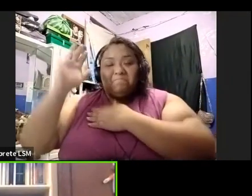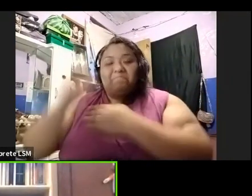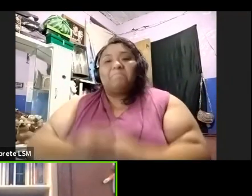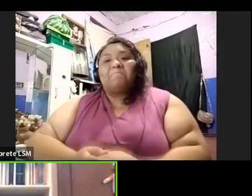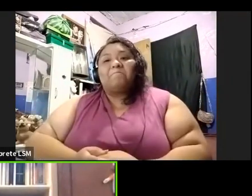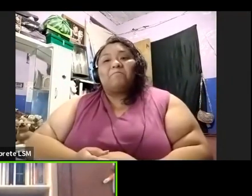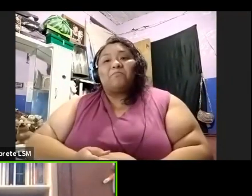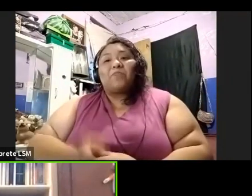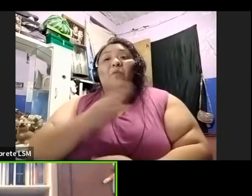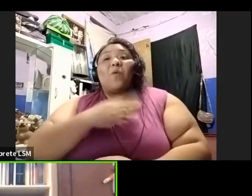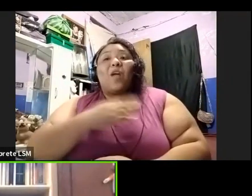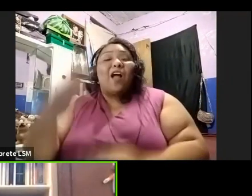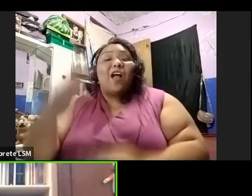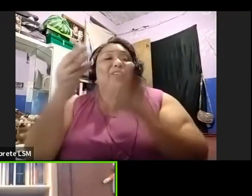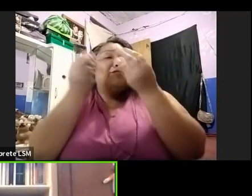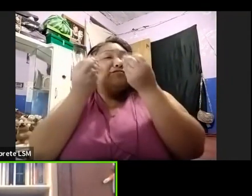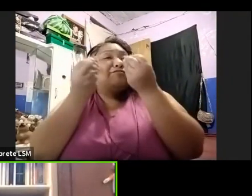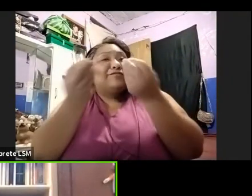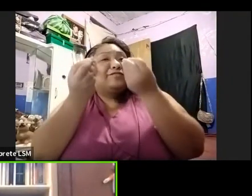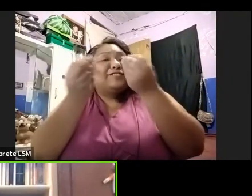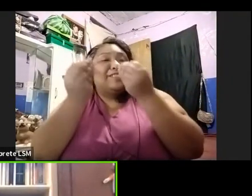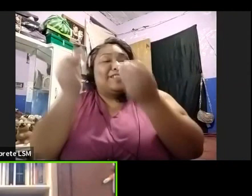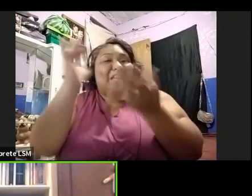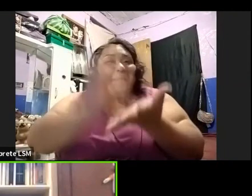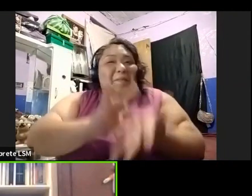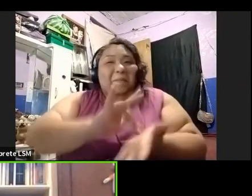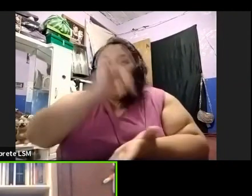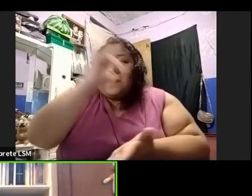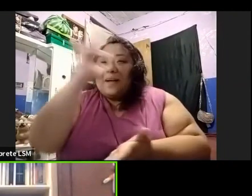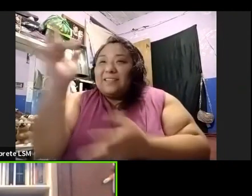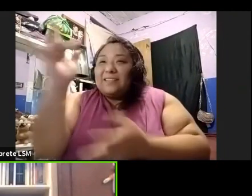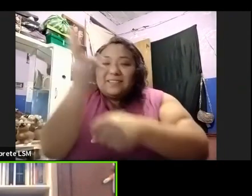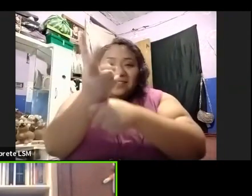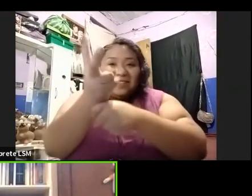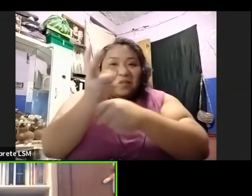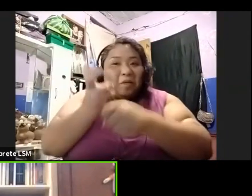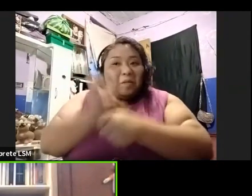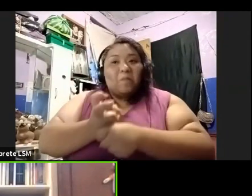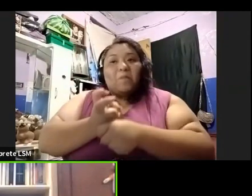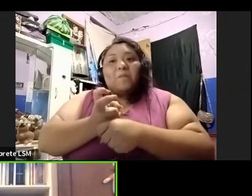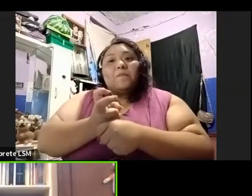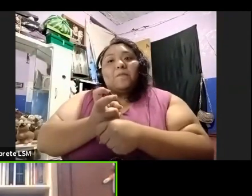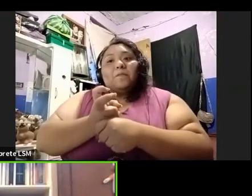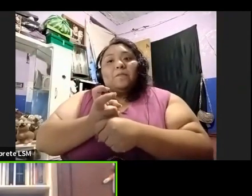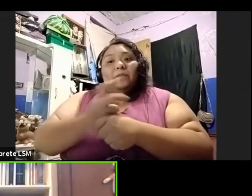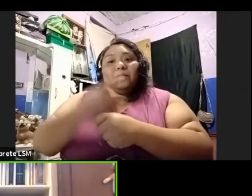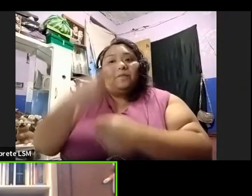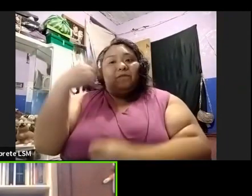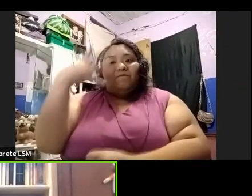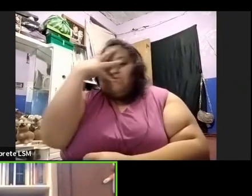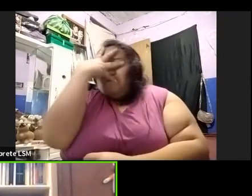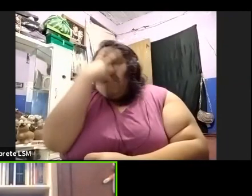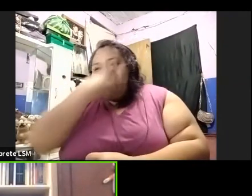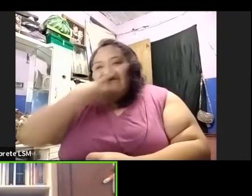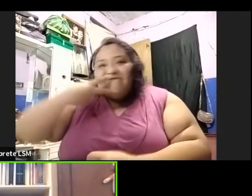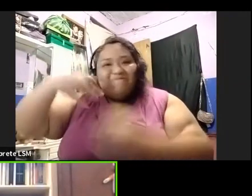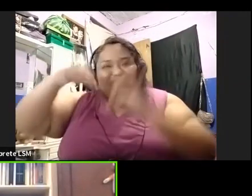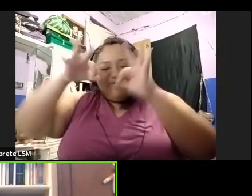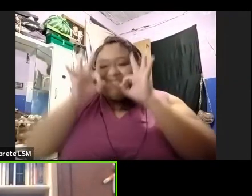Luz, muchísimas gracias por haber aceptado nuestra invitación. Fue fascinante conversar contigo,